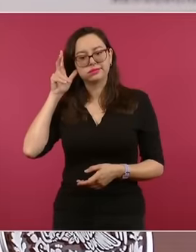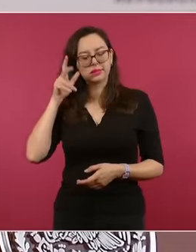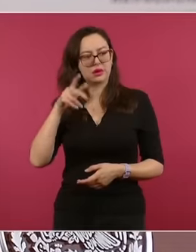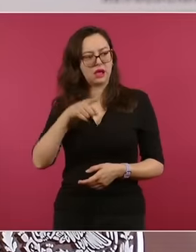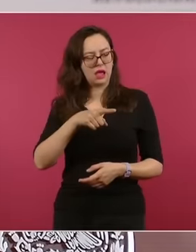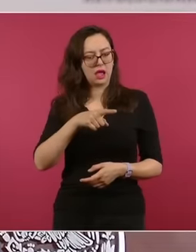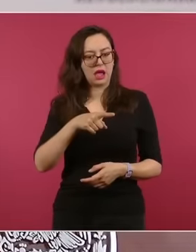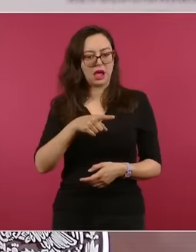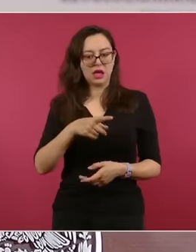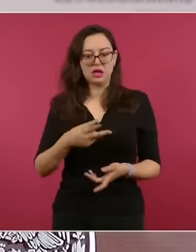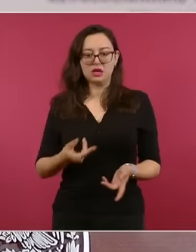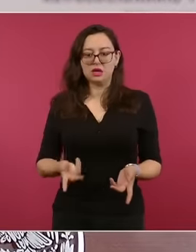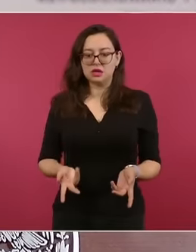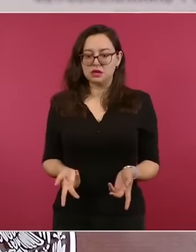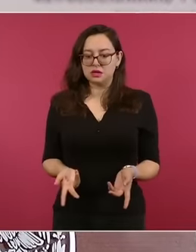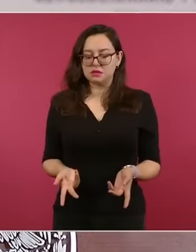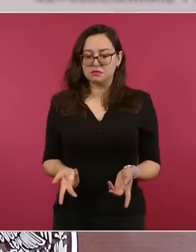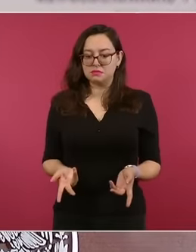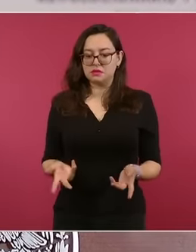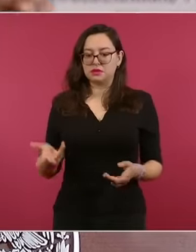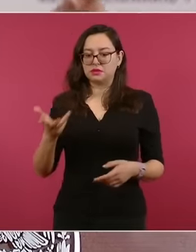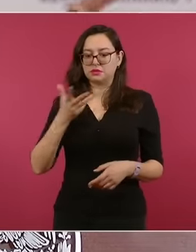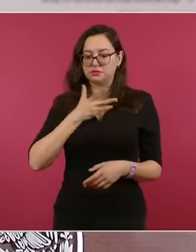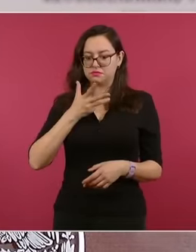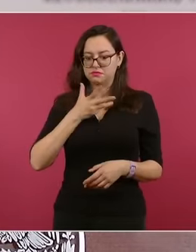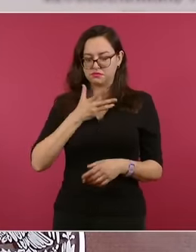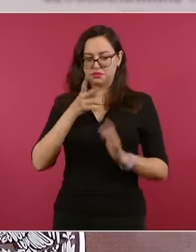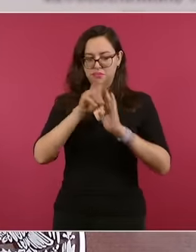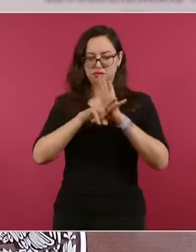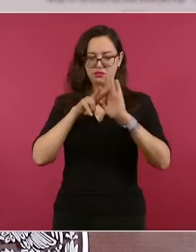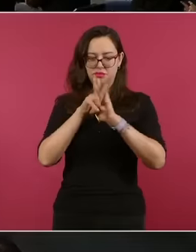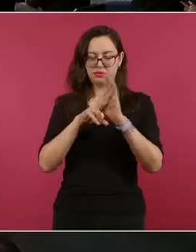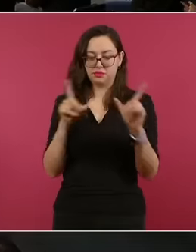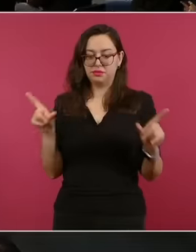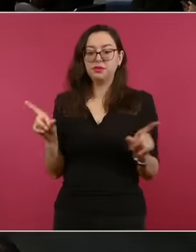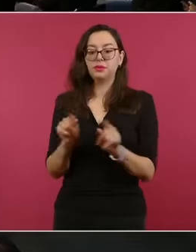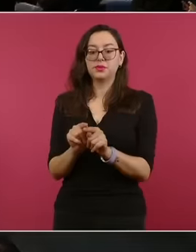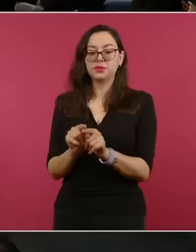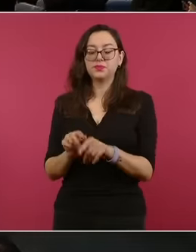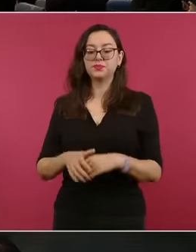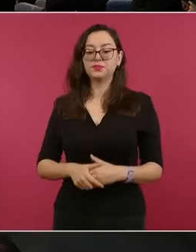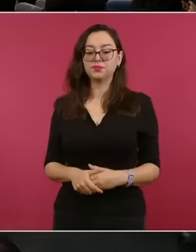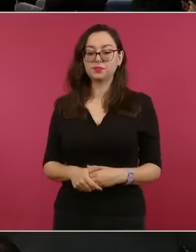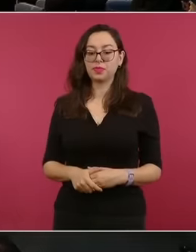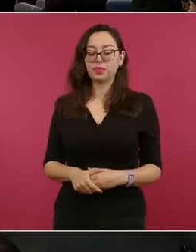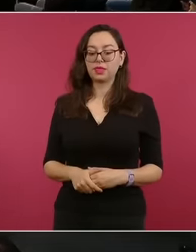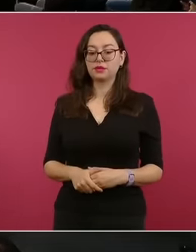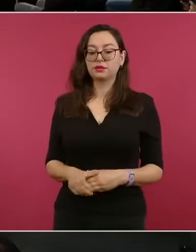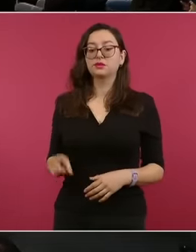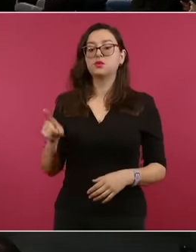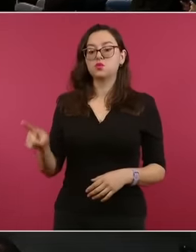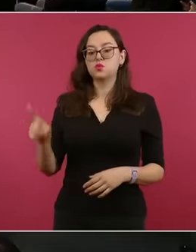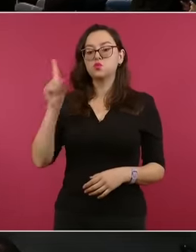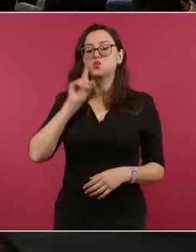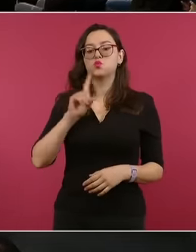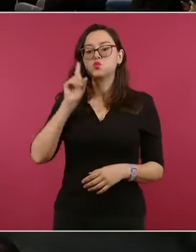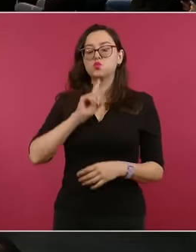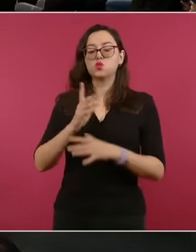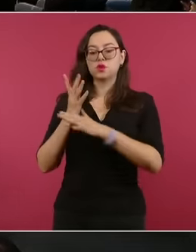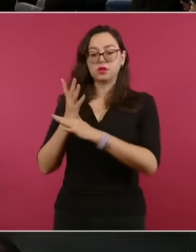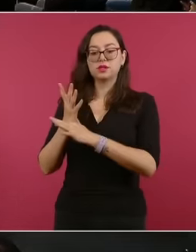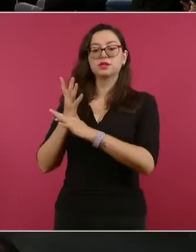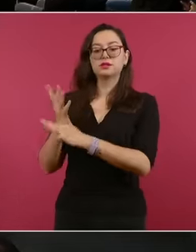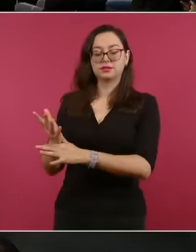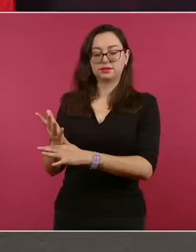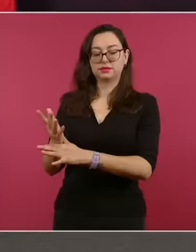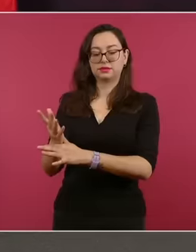se consigue, es muy breve. Ella dice que le pidió